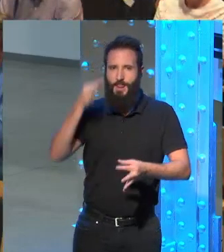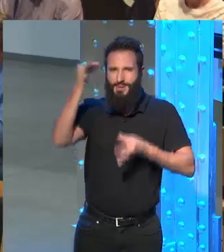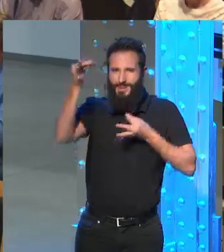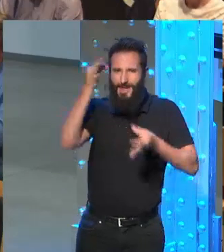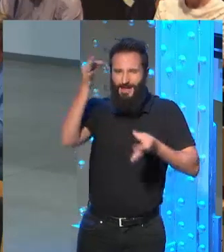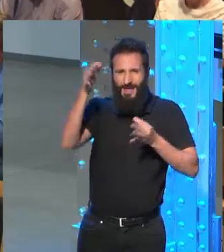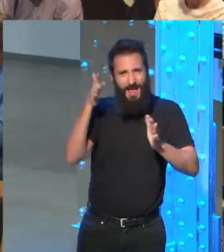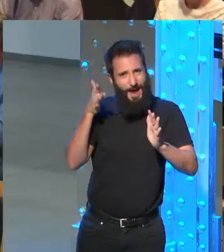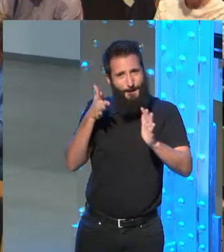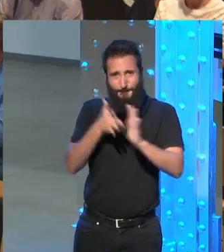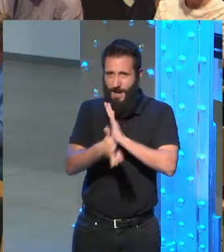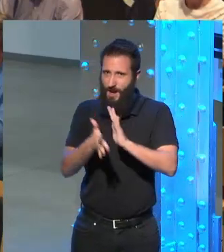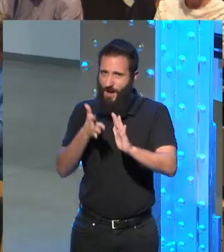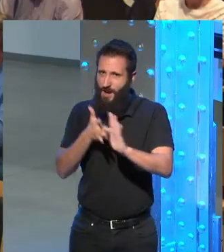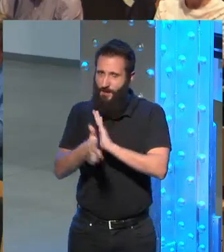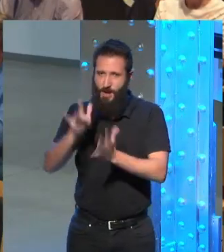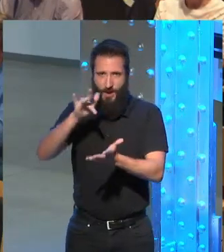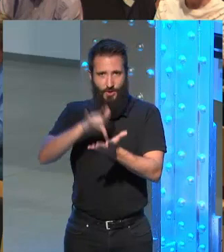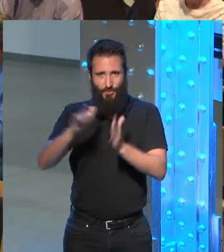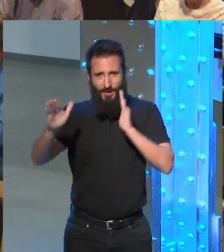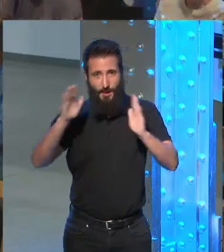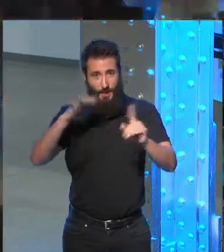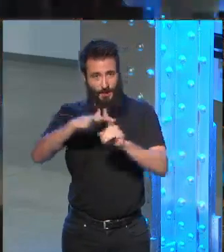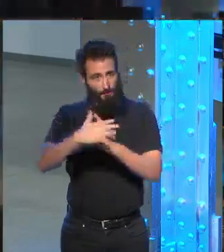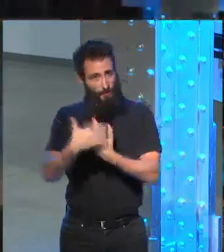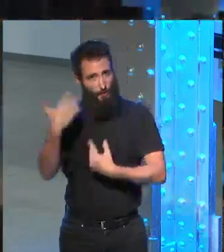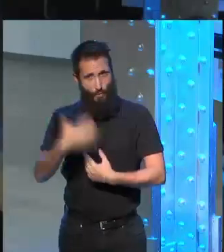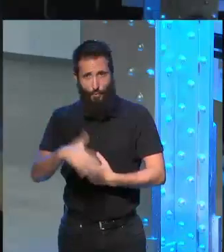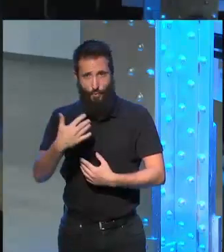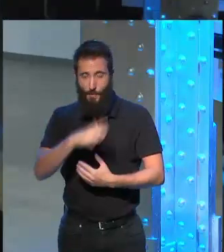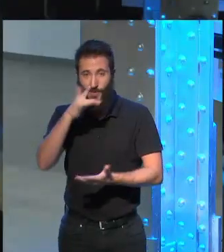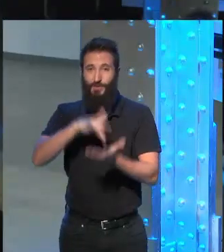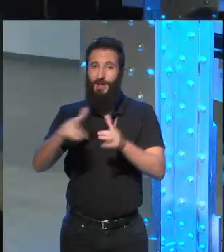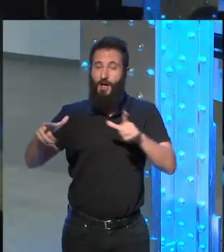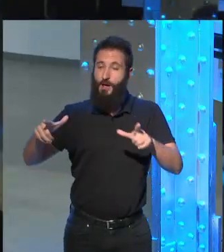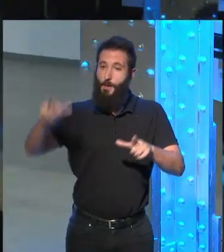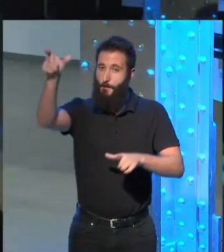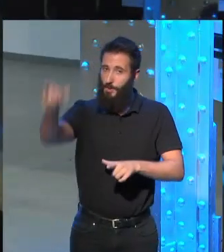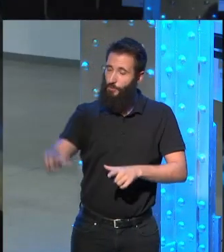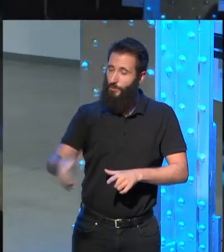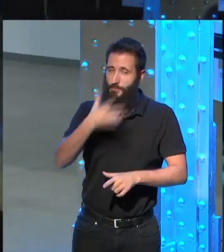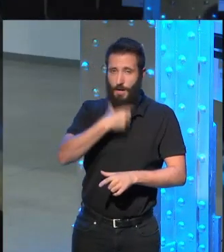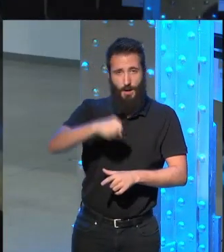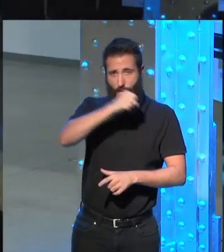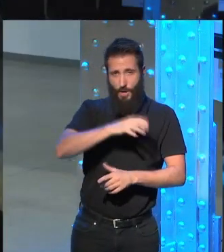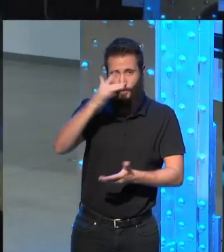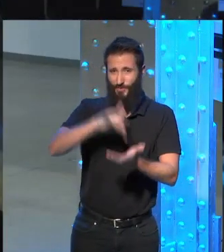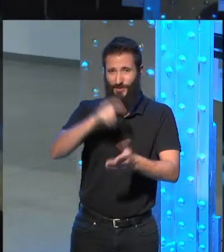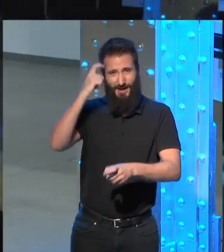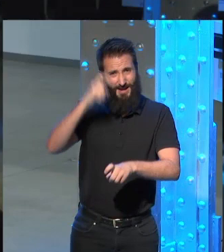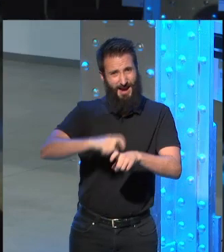detalles el infierno que vivió un personaje realmente extraordinario por la serenidad